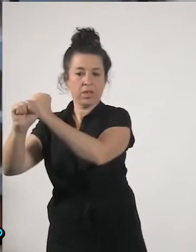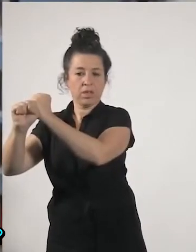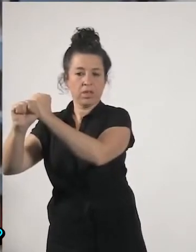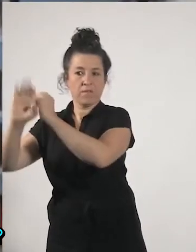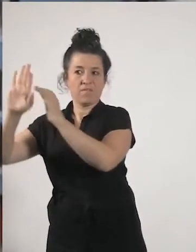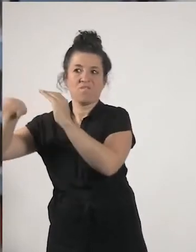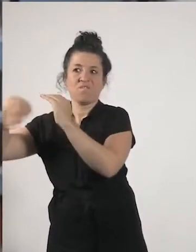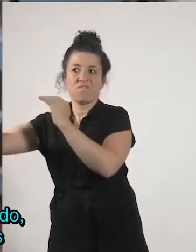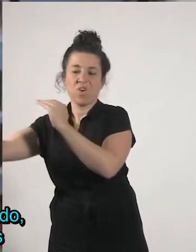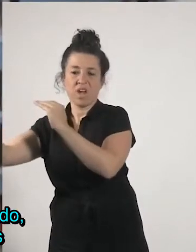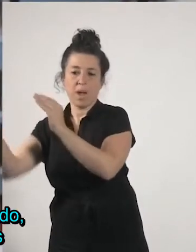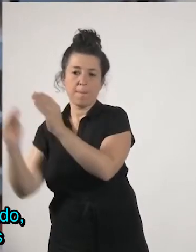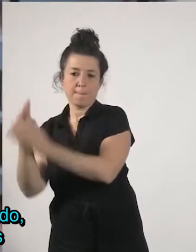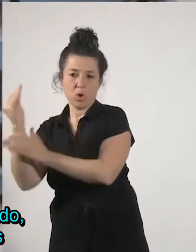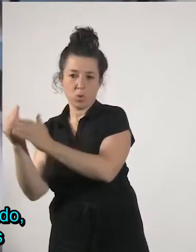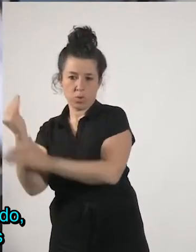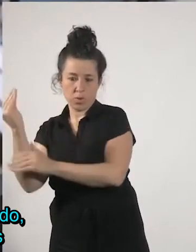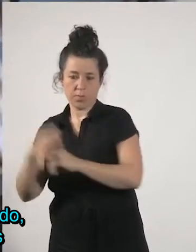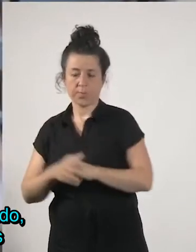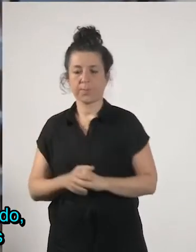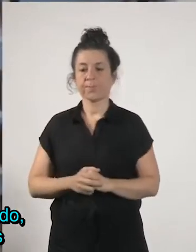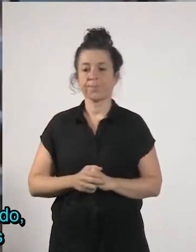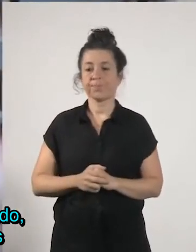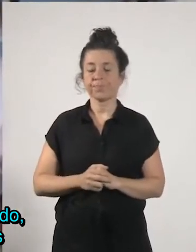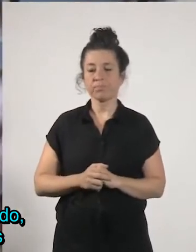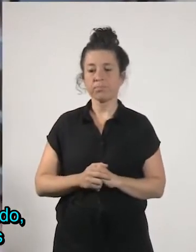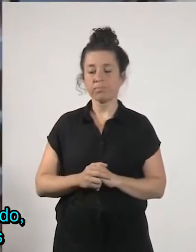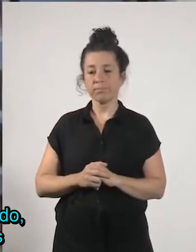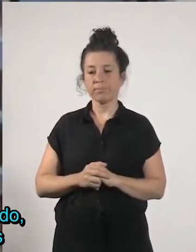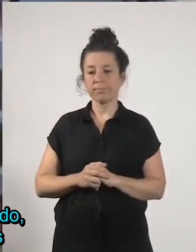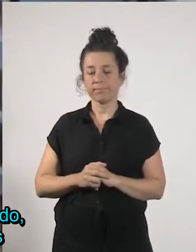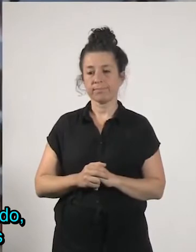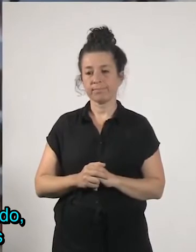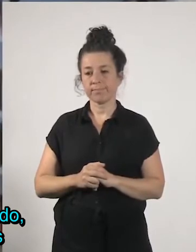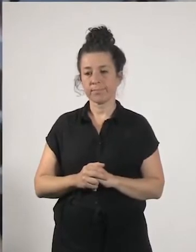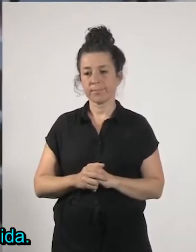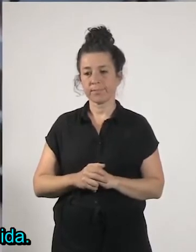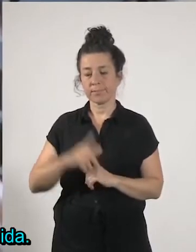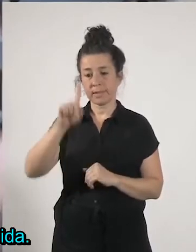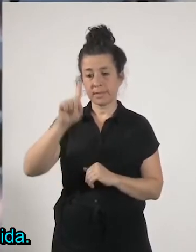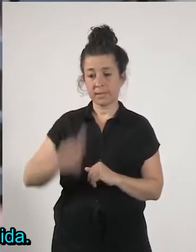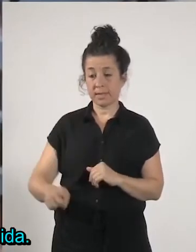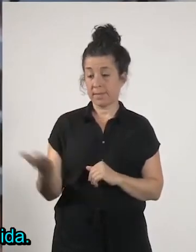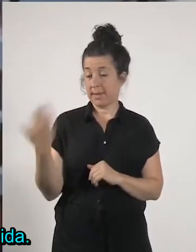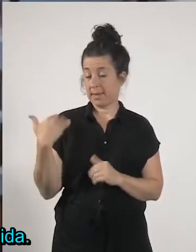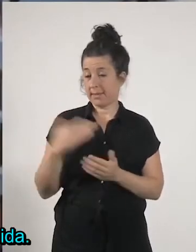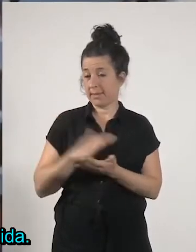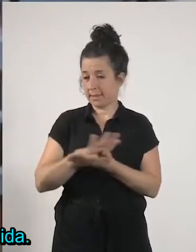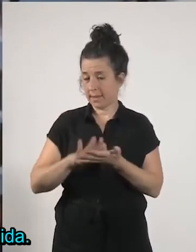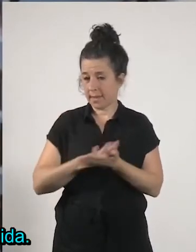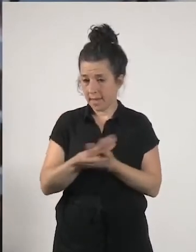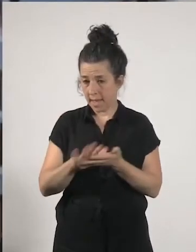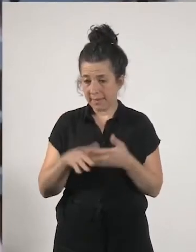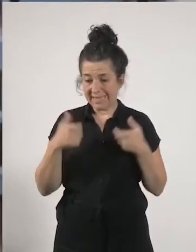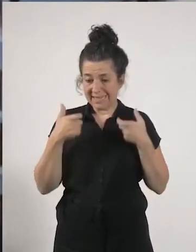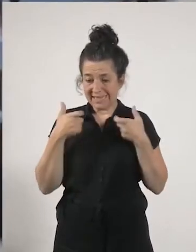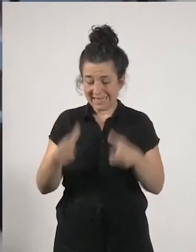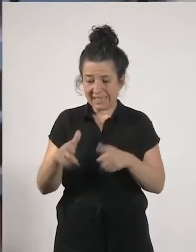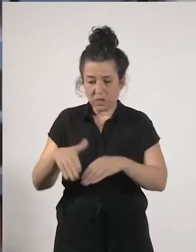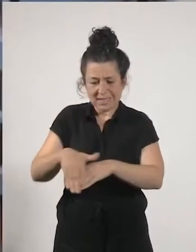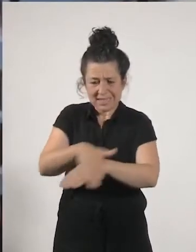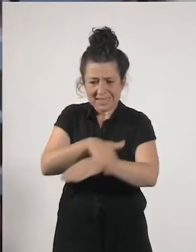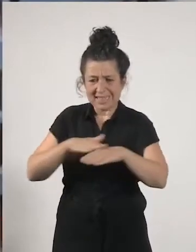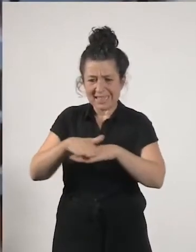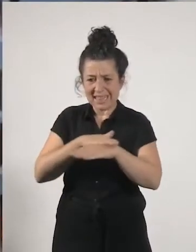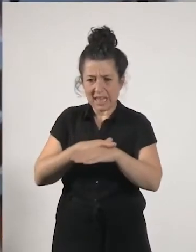exteriores y luego también lo que he comentado que en estos sectores esenciales la especulación debería estar prohibida como se